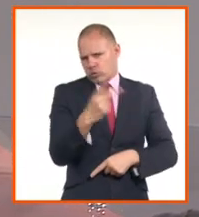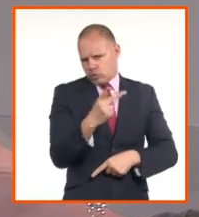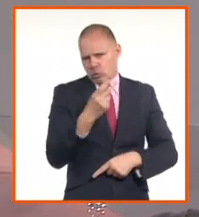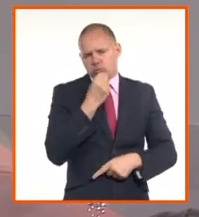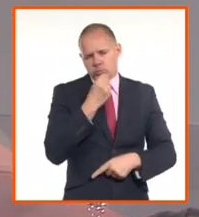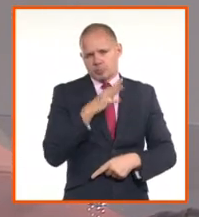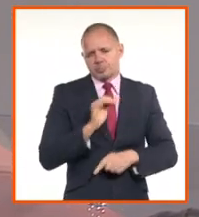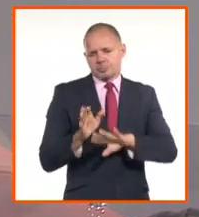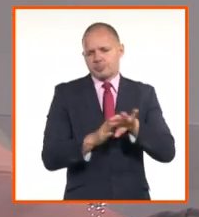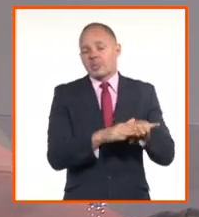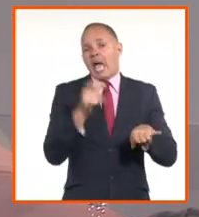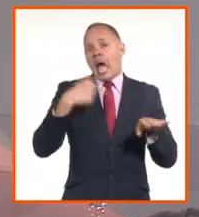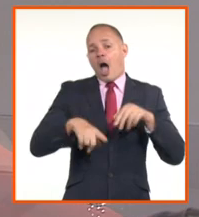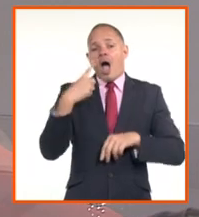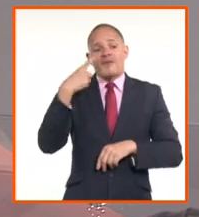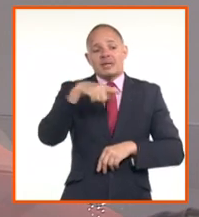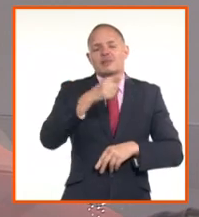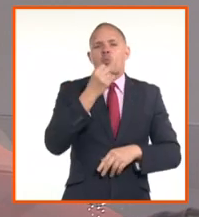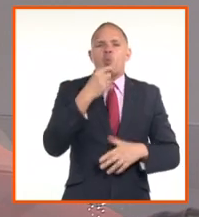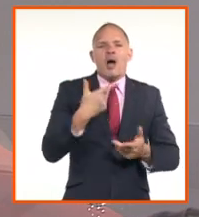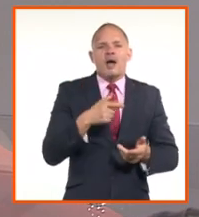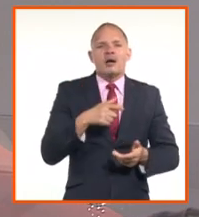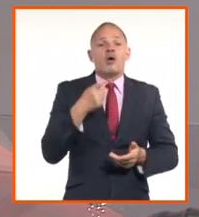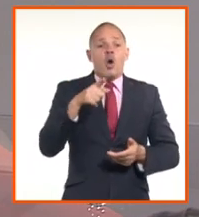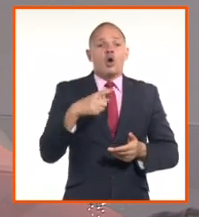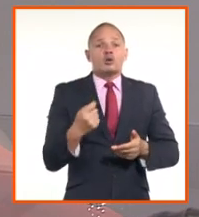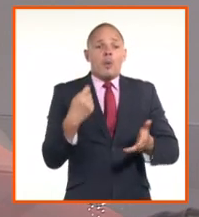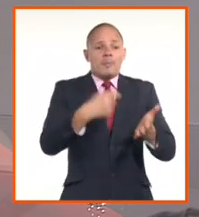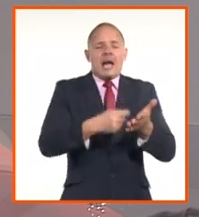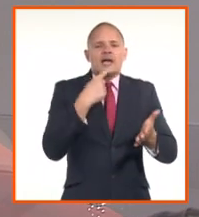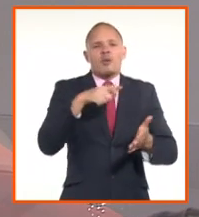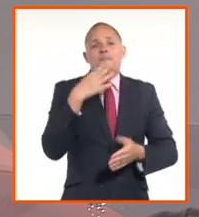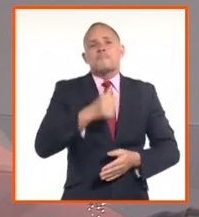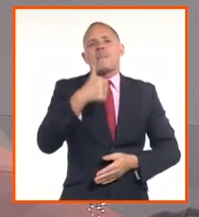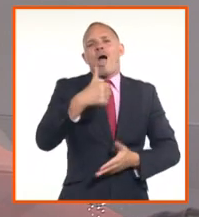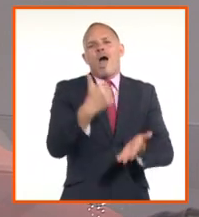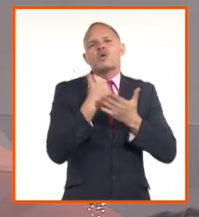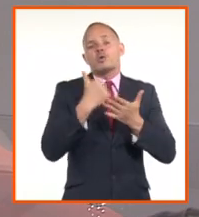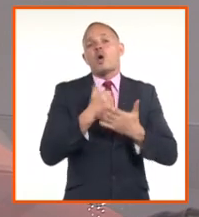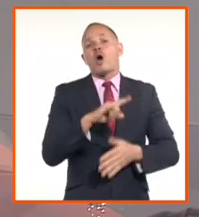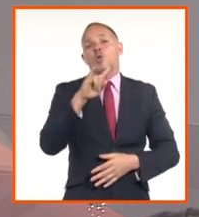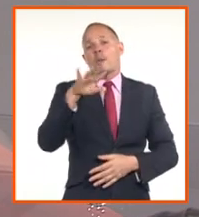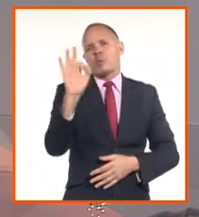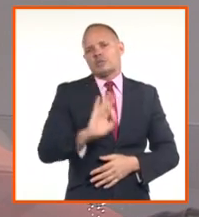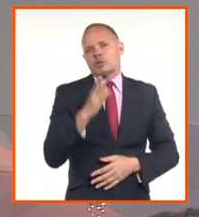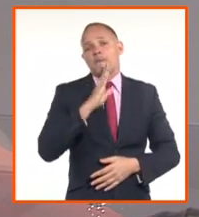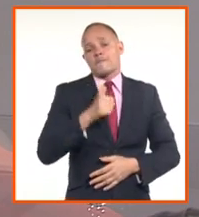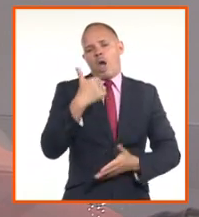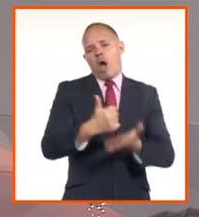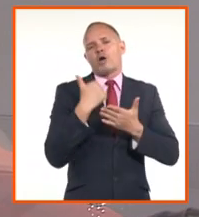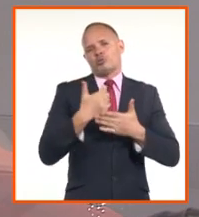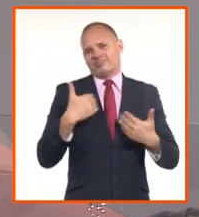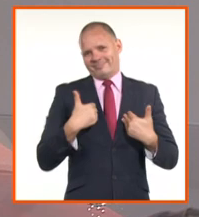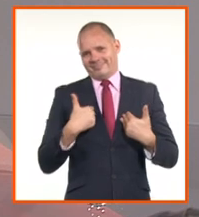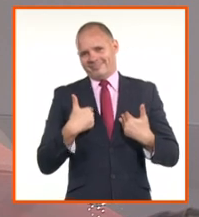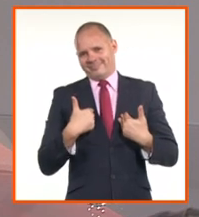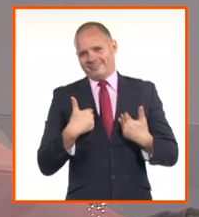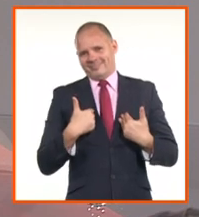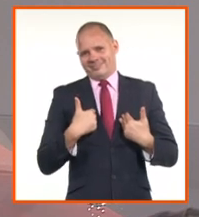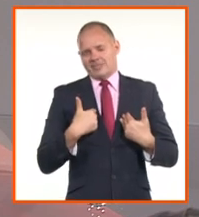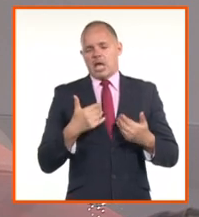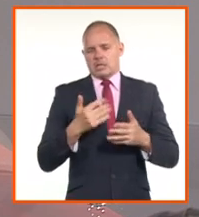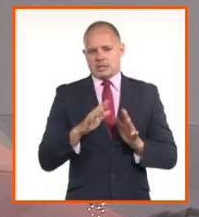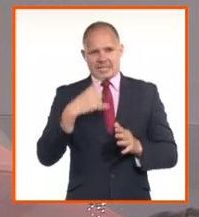9% implica que es hacia el dólar, que es el margen comercial. Quería explicar que esos